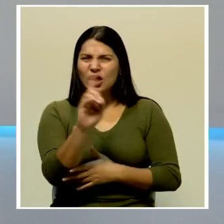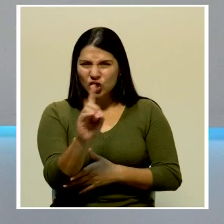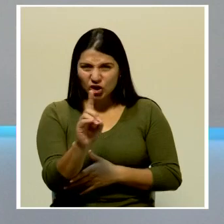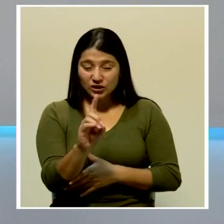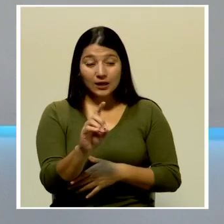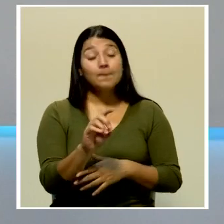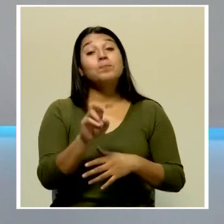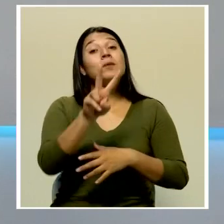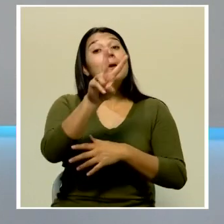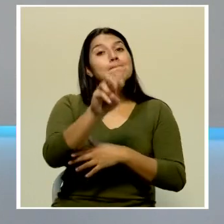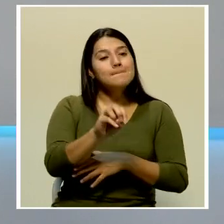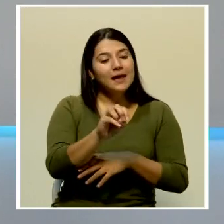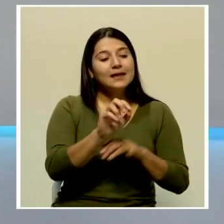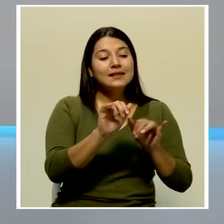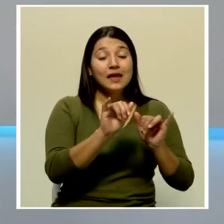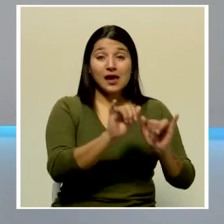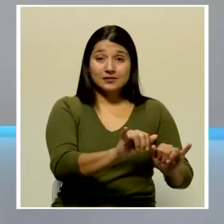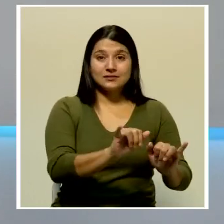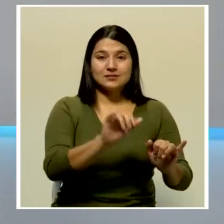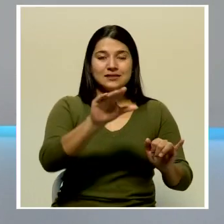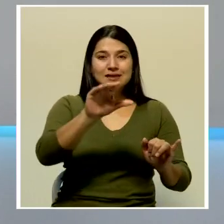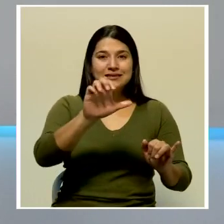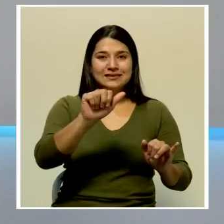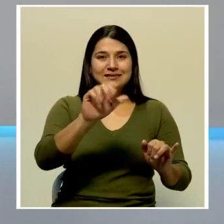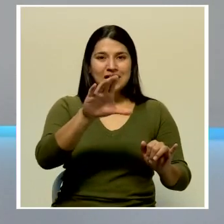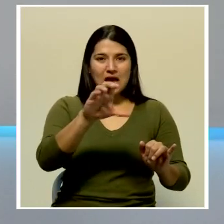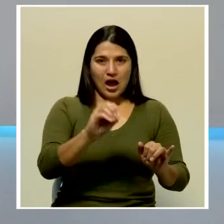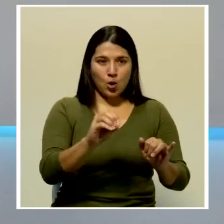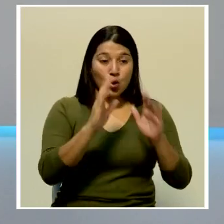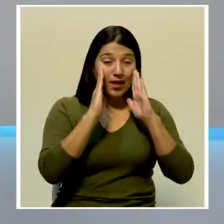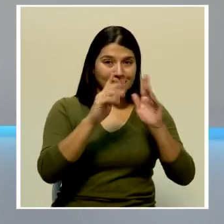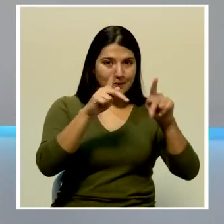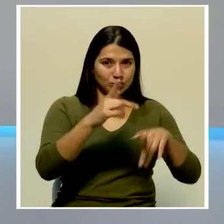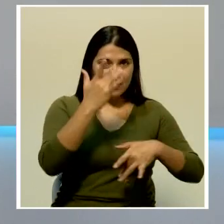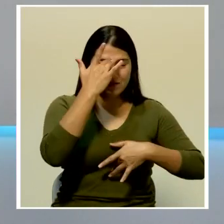Atención de Pacientes para el COVID-19.